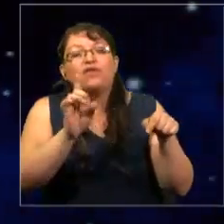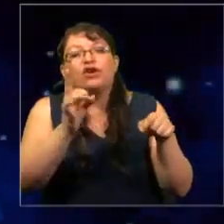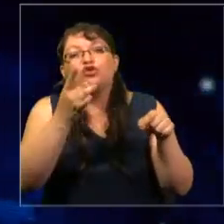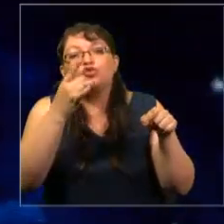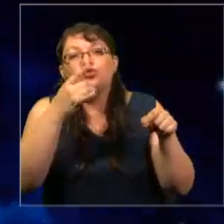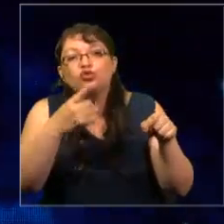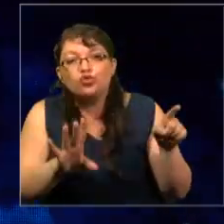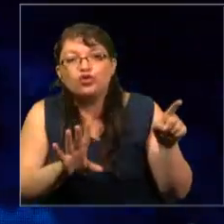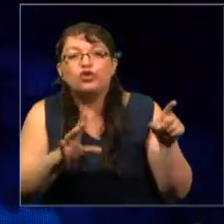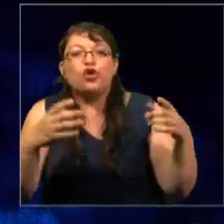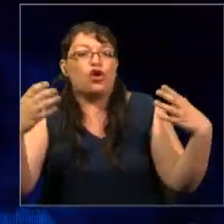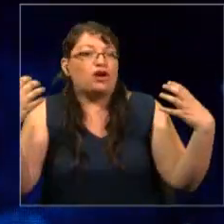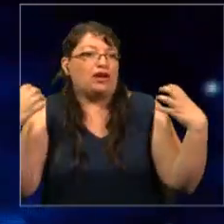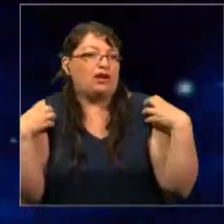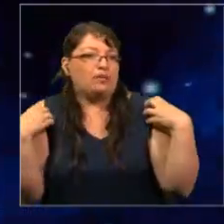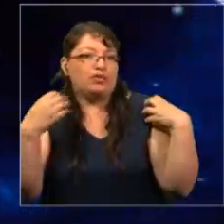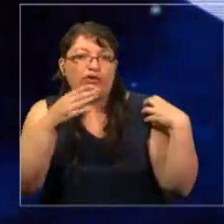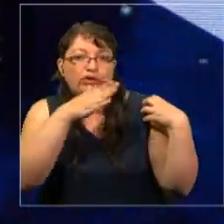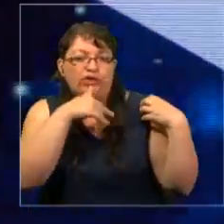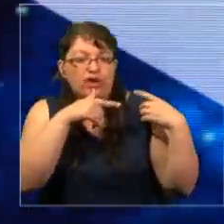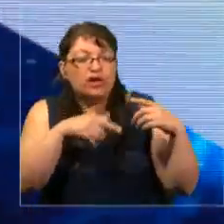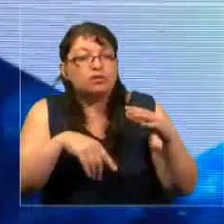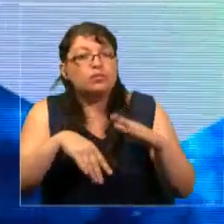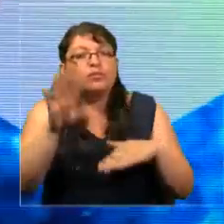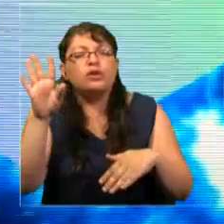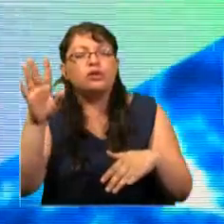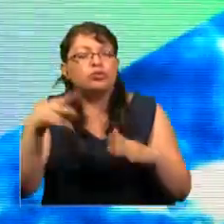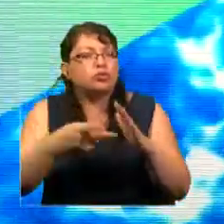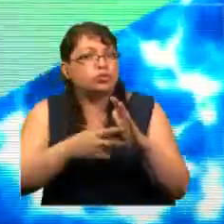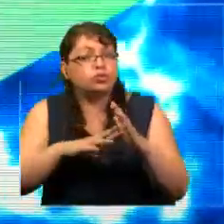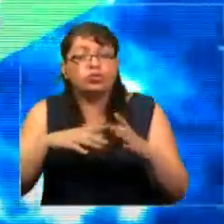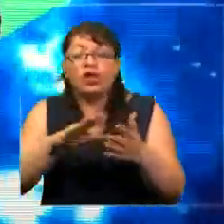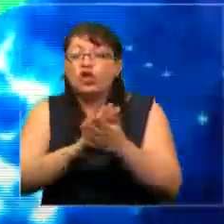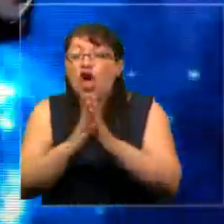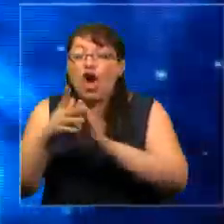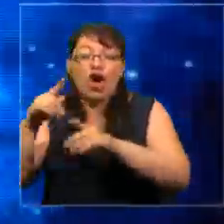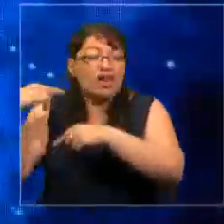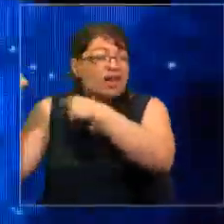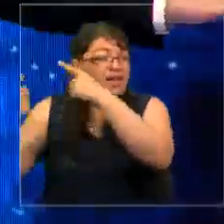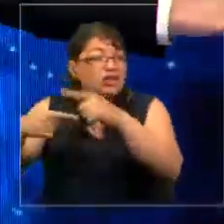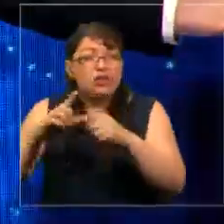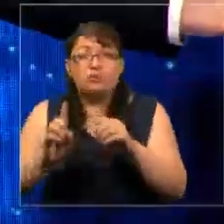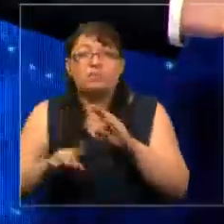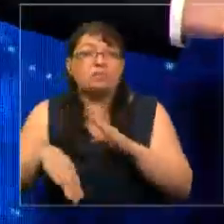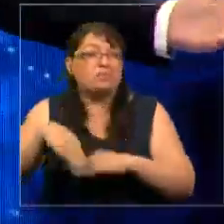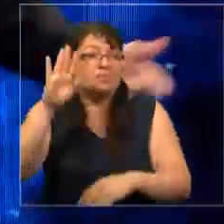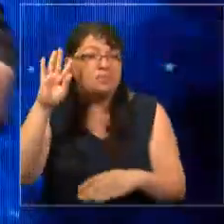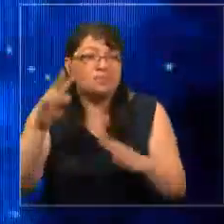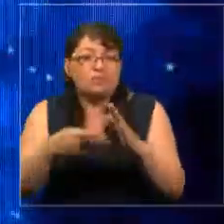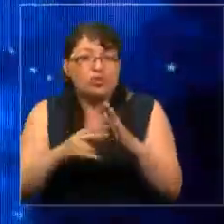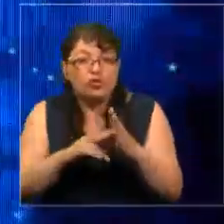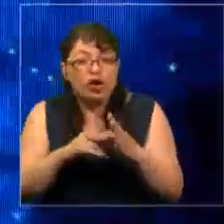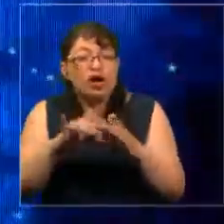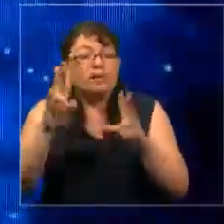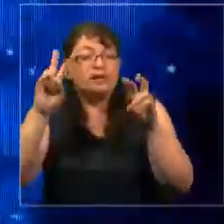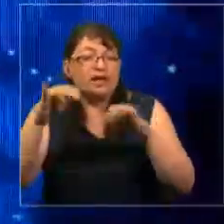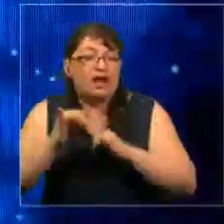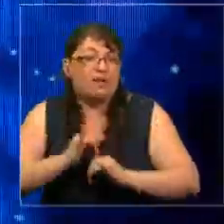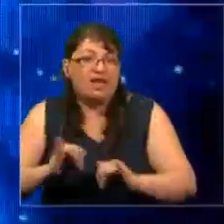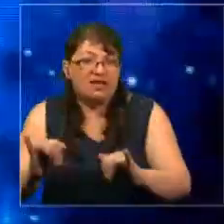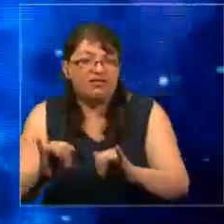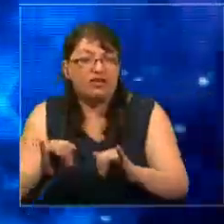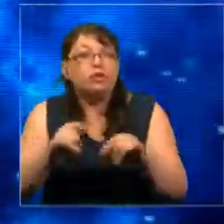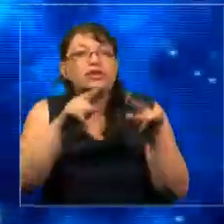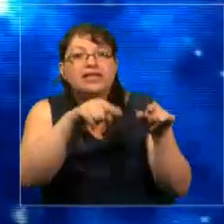quitar la responsabilidad del mayor escándalo de datos de la historia. Entonces, nos podemos dar cuenta que es la